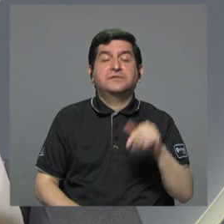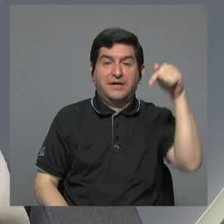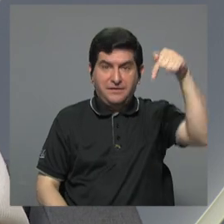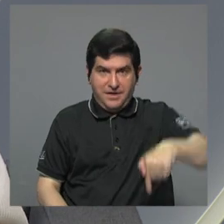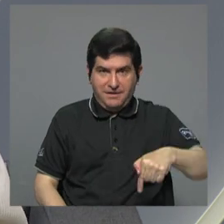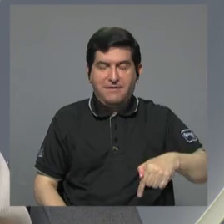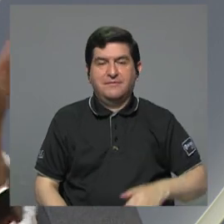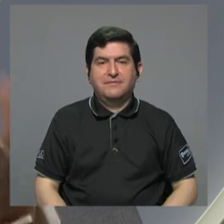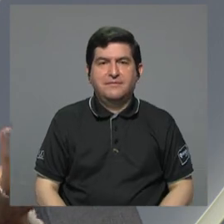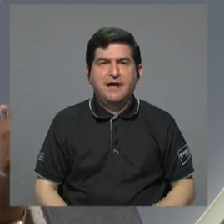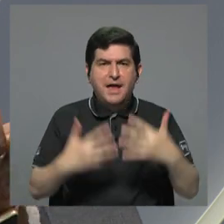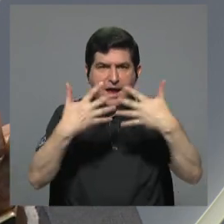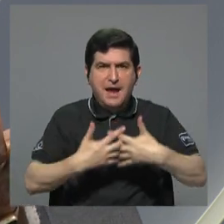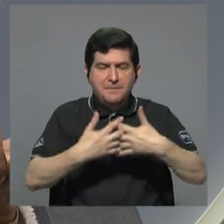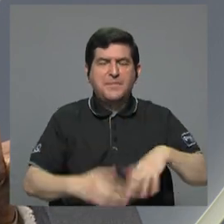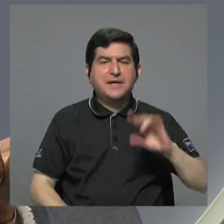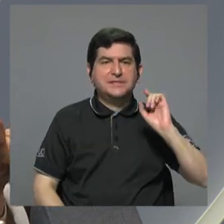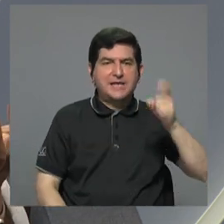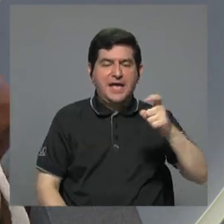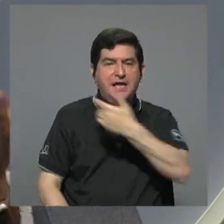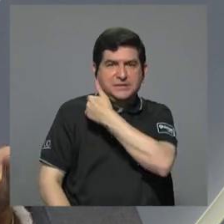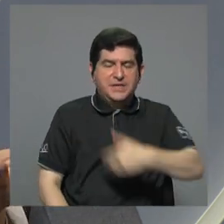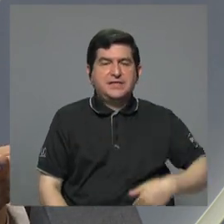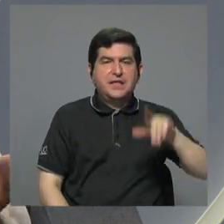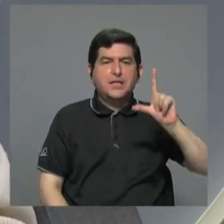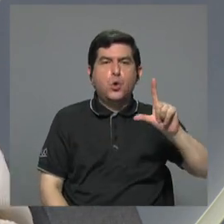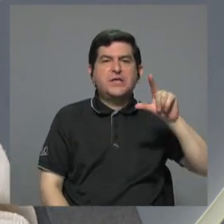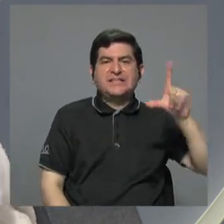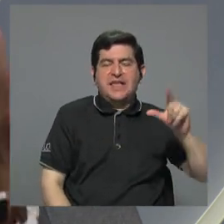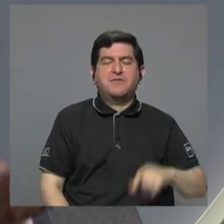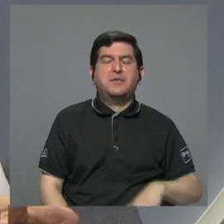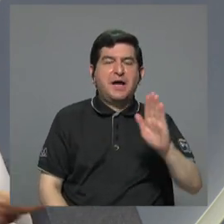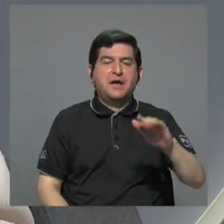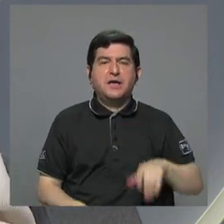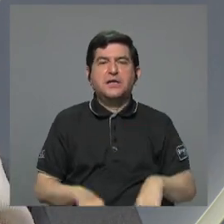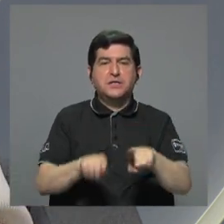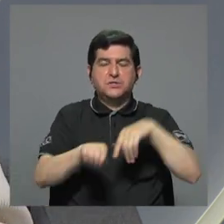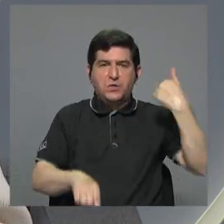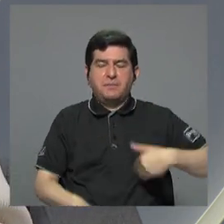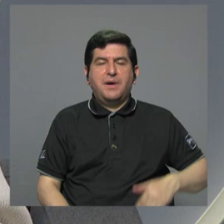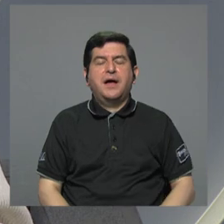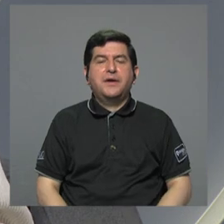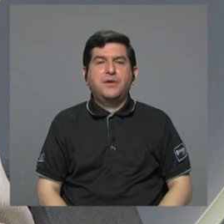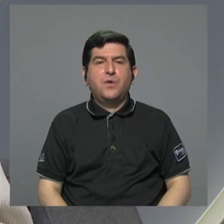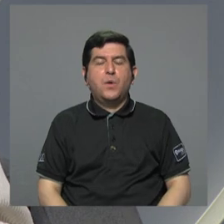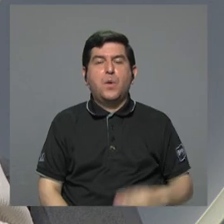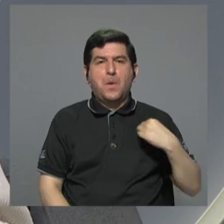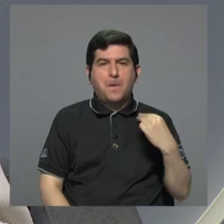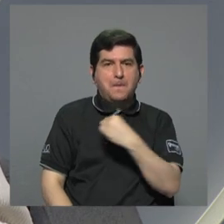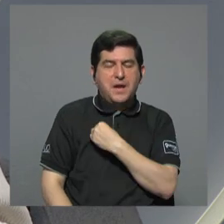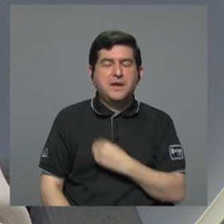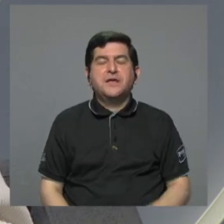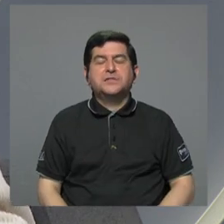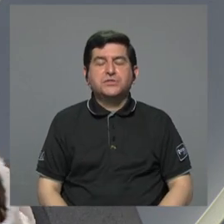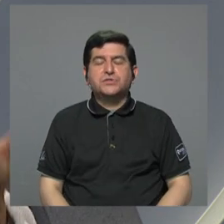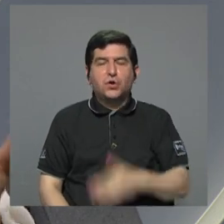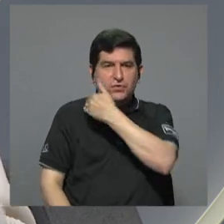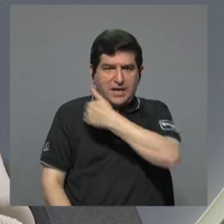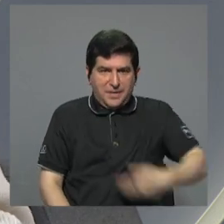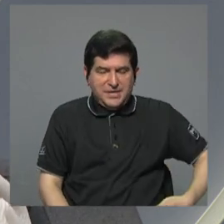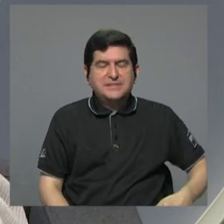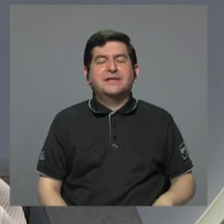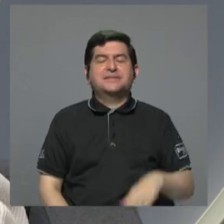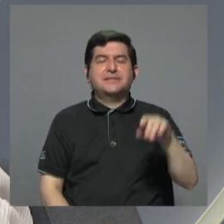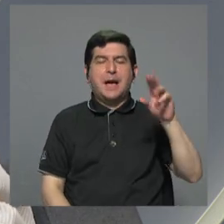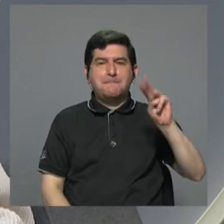la empresa del expresidente Luis Lieberman y su hermano, aparece el exministro de la presidencia de José María Figueres, Marco